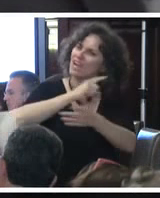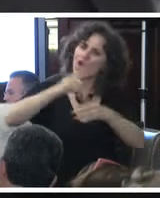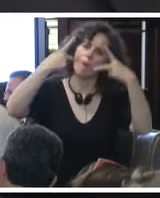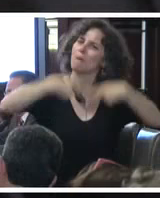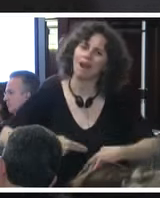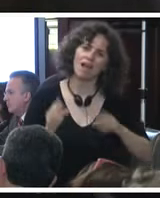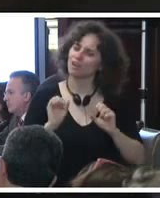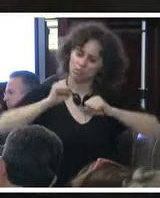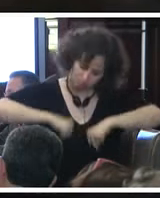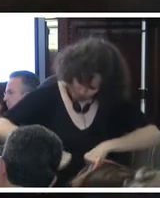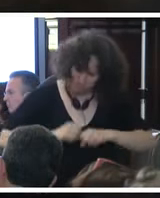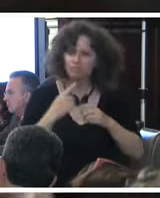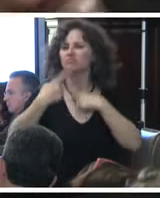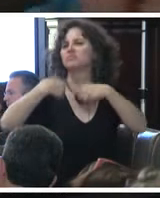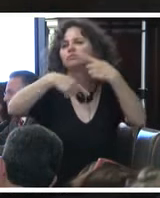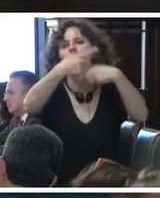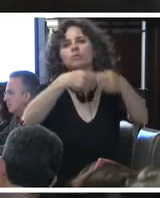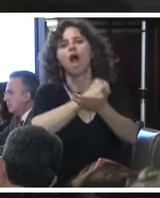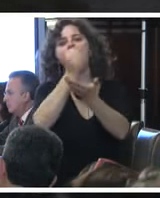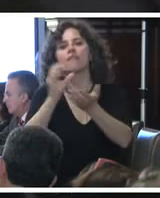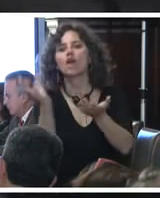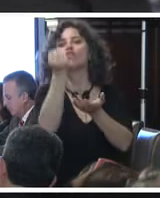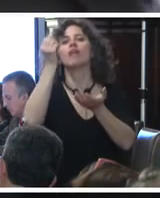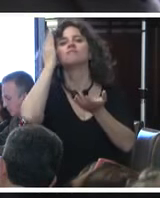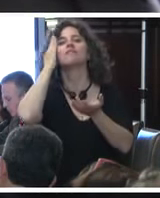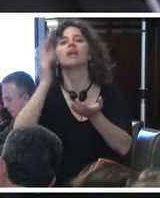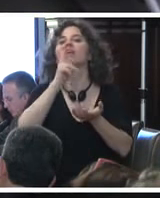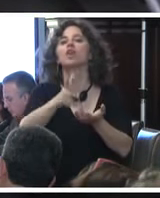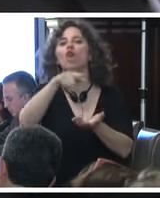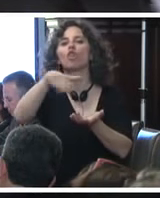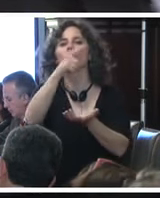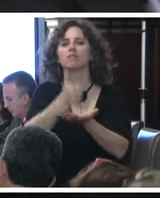sin descansar hasta saber el paradero de nuestros hijos.